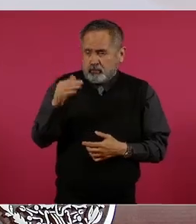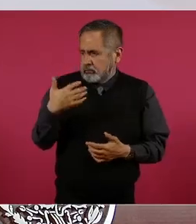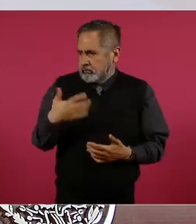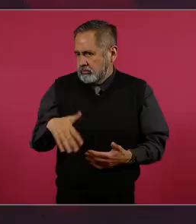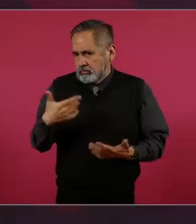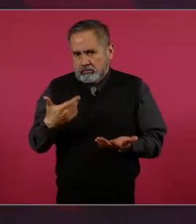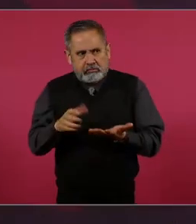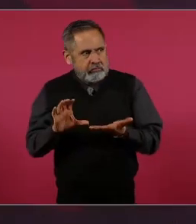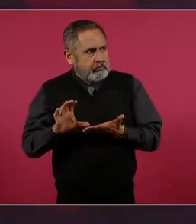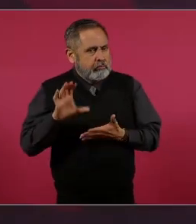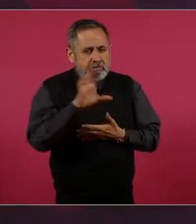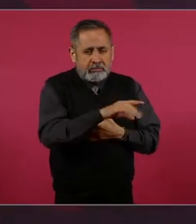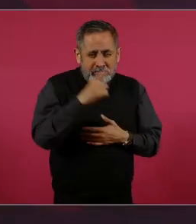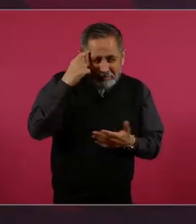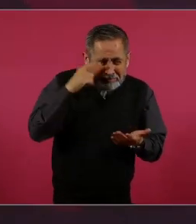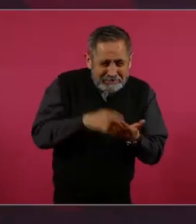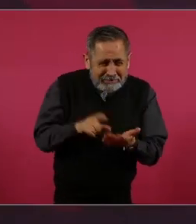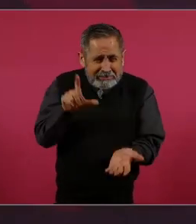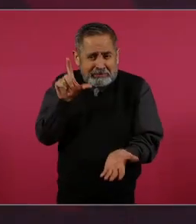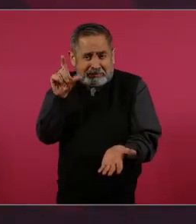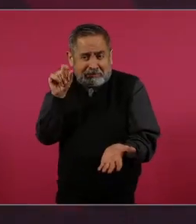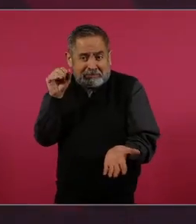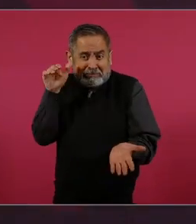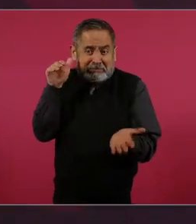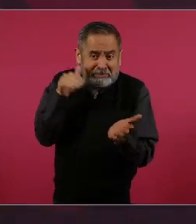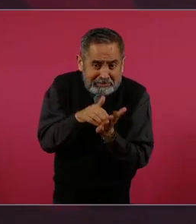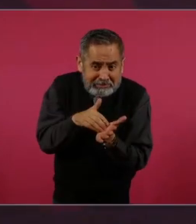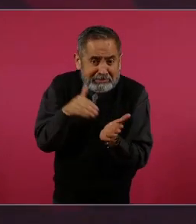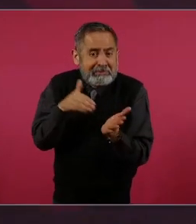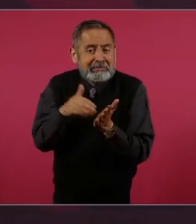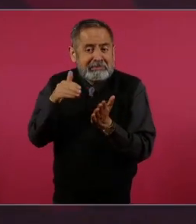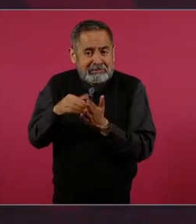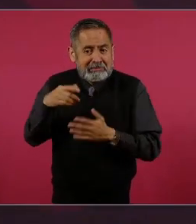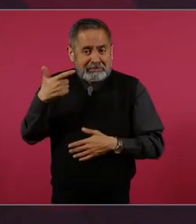imagínense, 20 mil millones de pesos